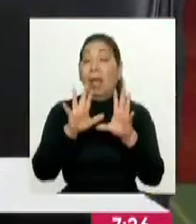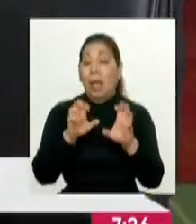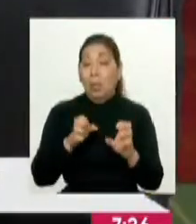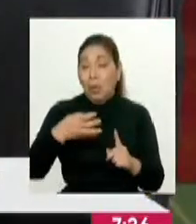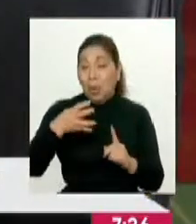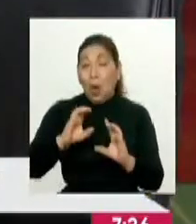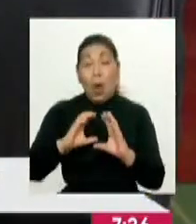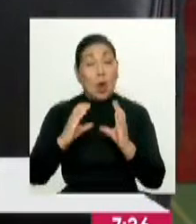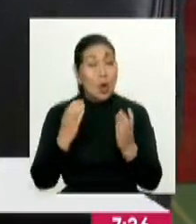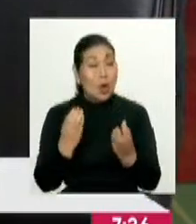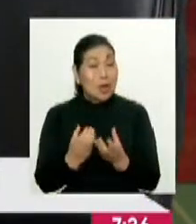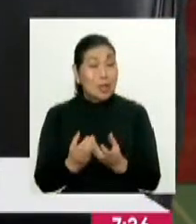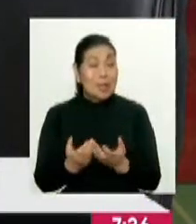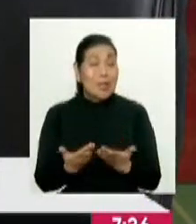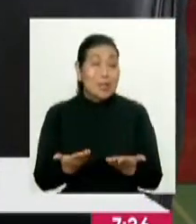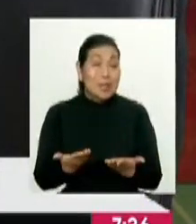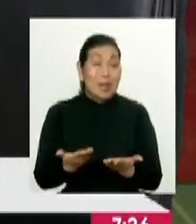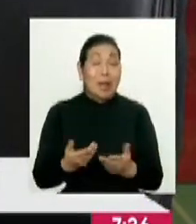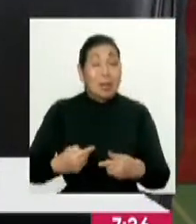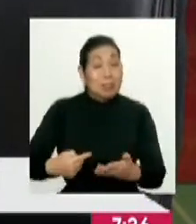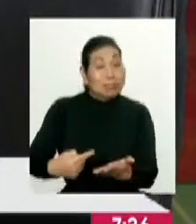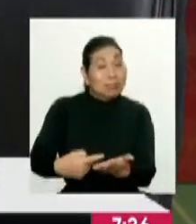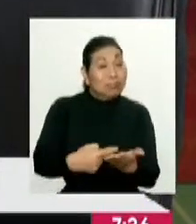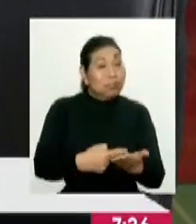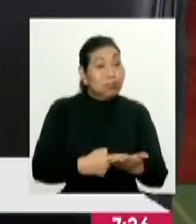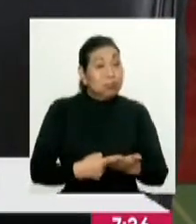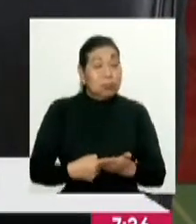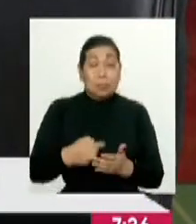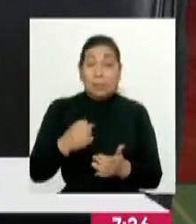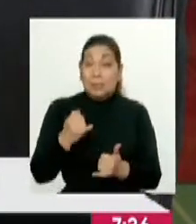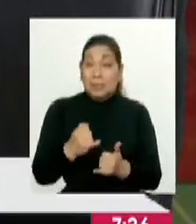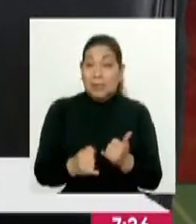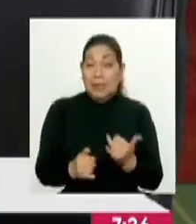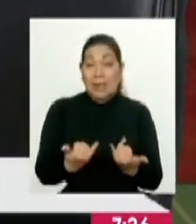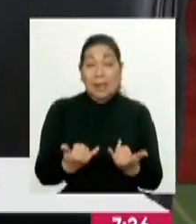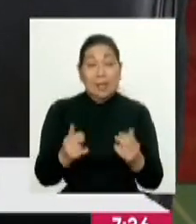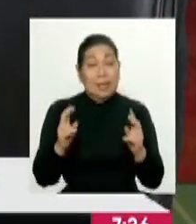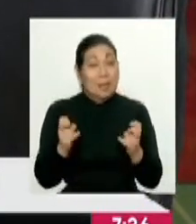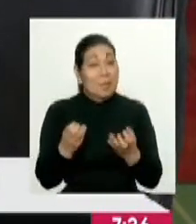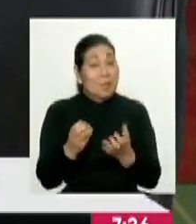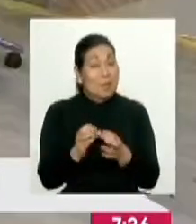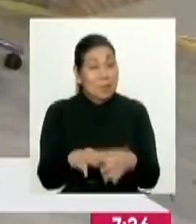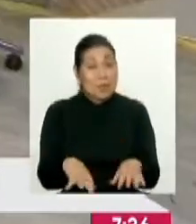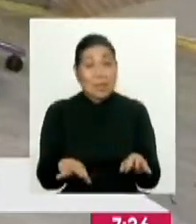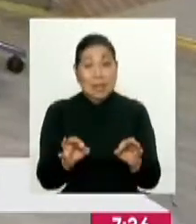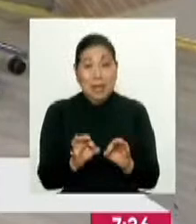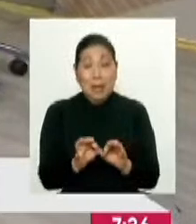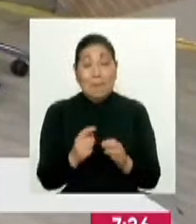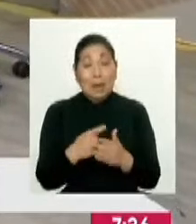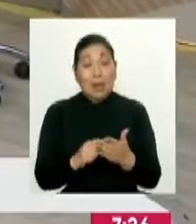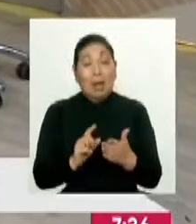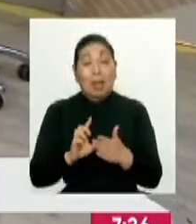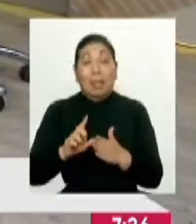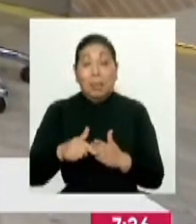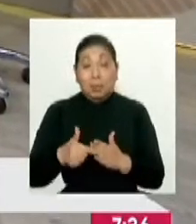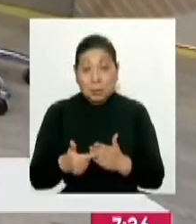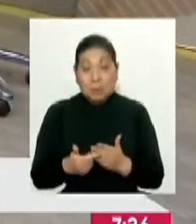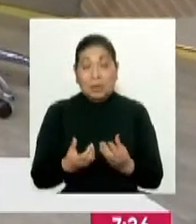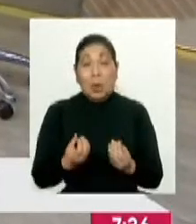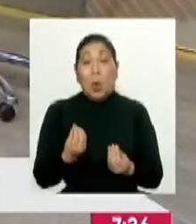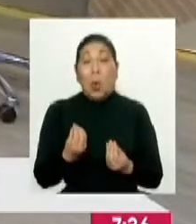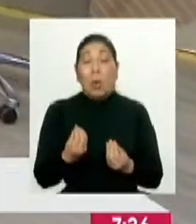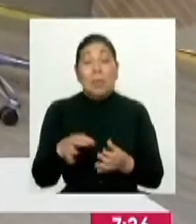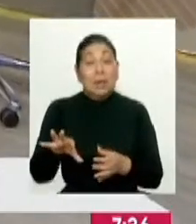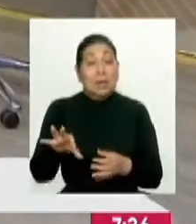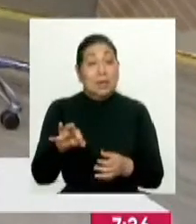el Congreso de la República y en el debate se concluye en que este tema es muy importante para lo que viene después como autoridad ya